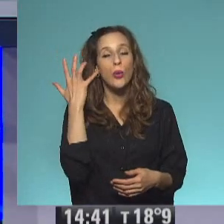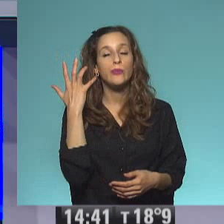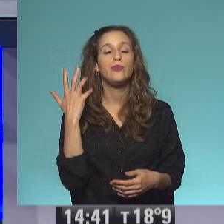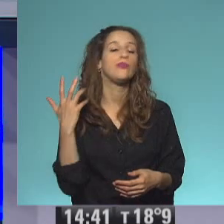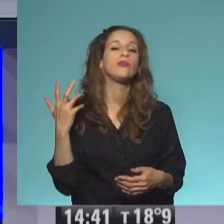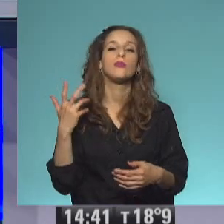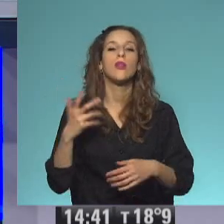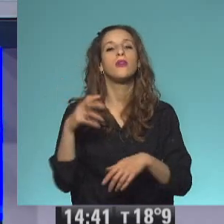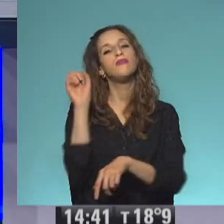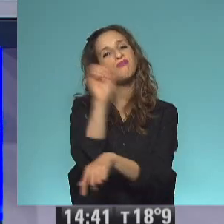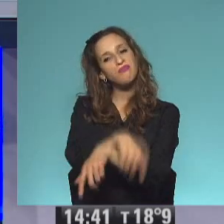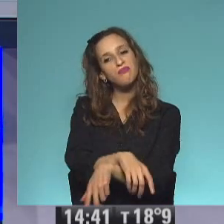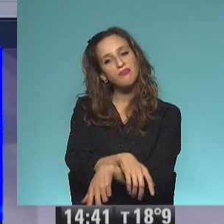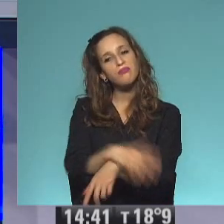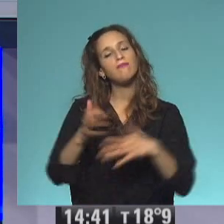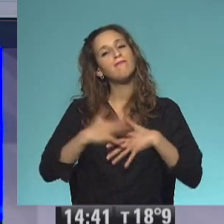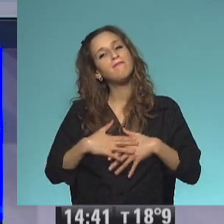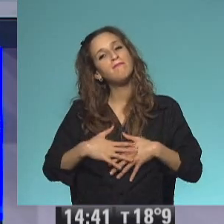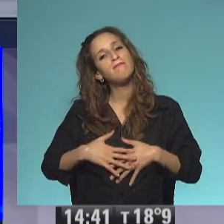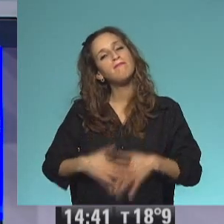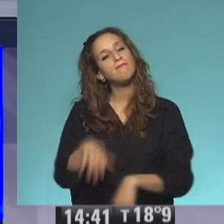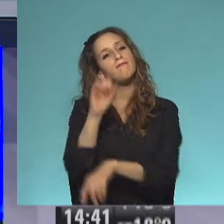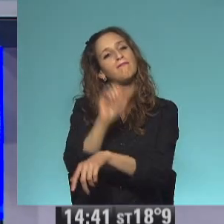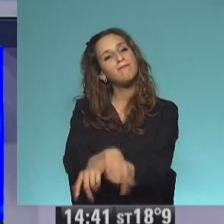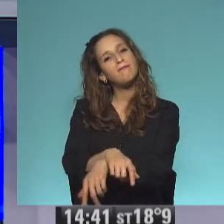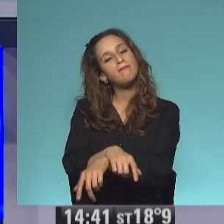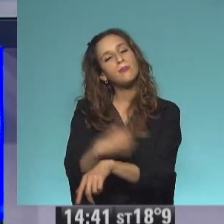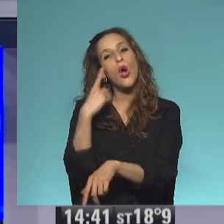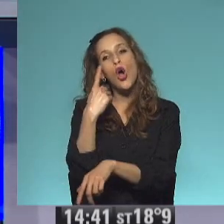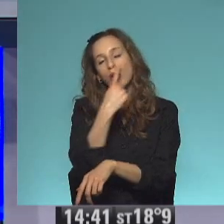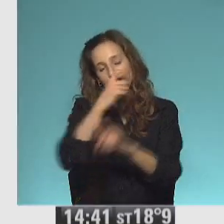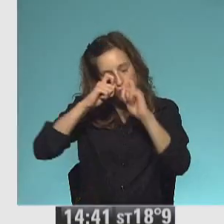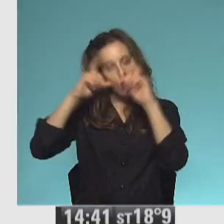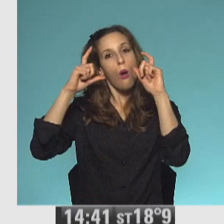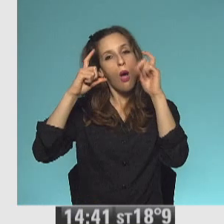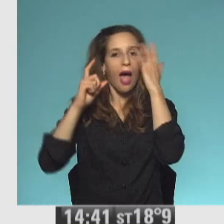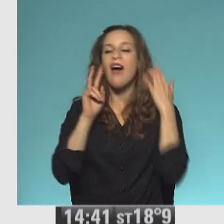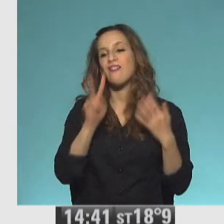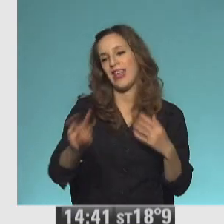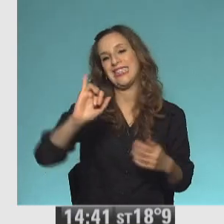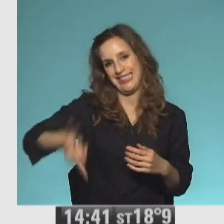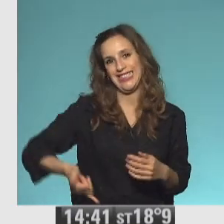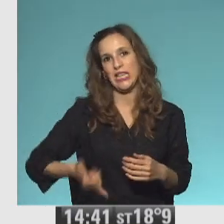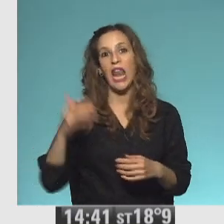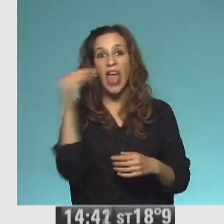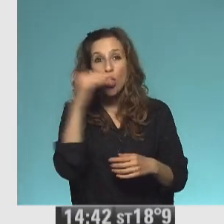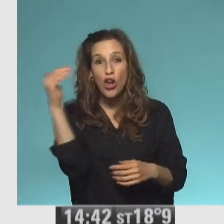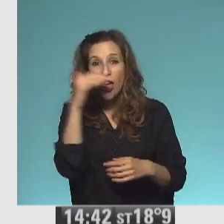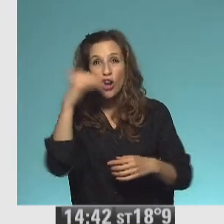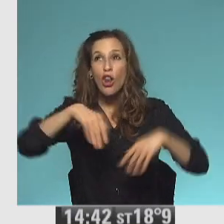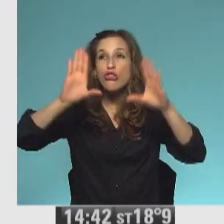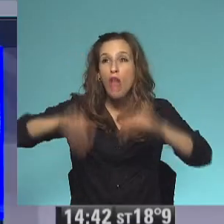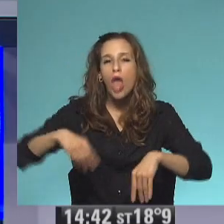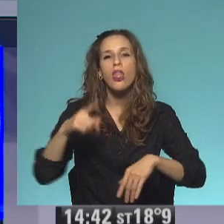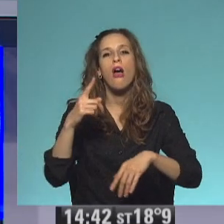abiertos, Winnie podía verlo. Podía al menos verle los ojos. Pero cuando Wilbur cerraba los ojos y se dormía,